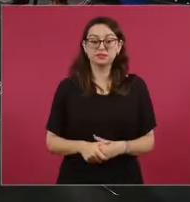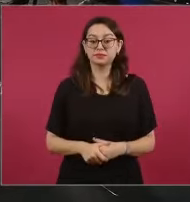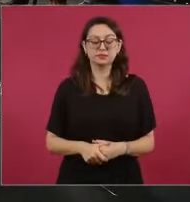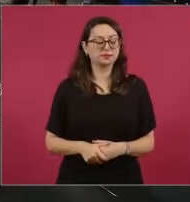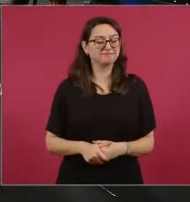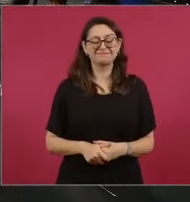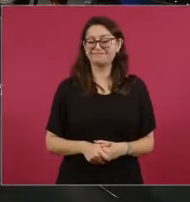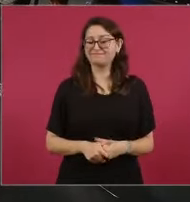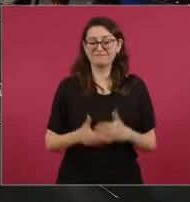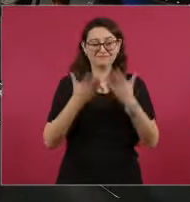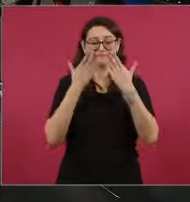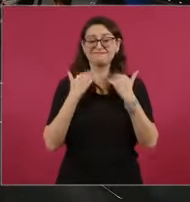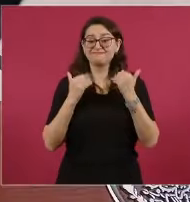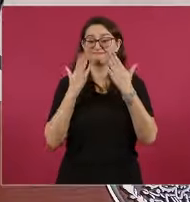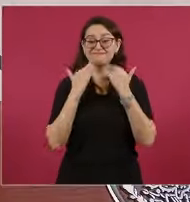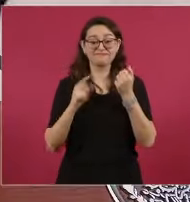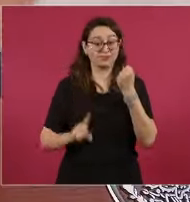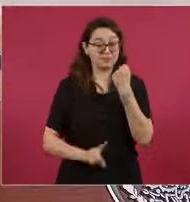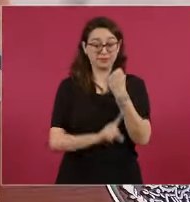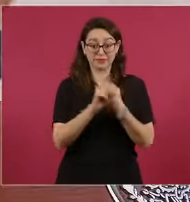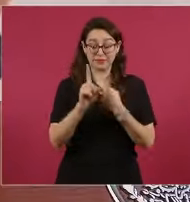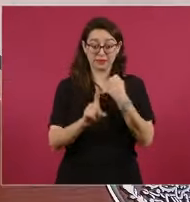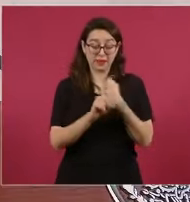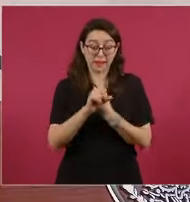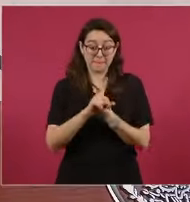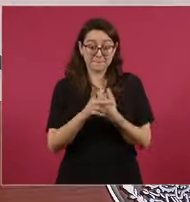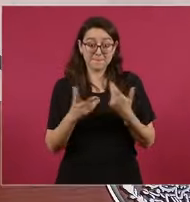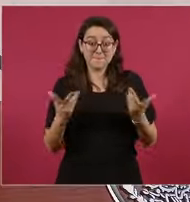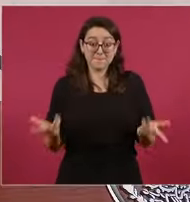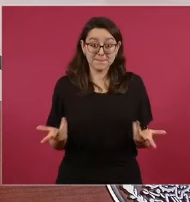nada, nada, nada. Y además nosotros estamos